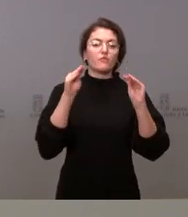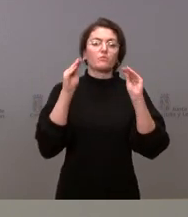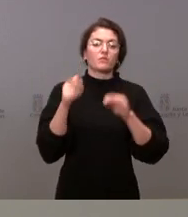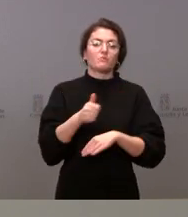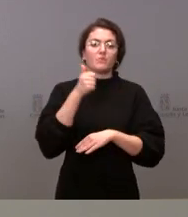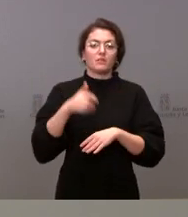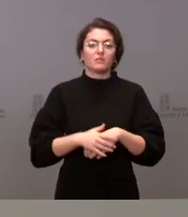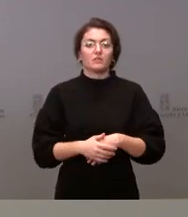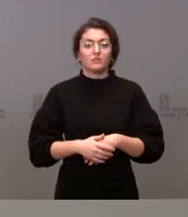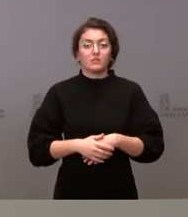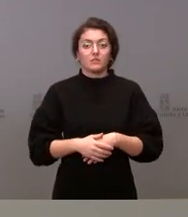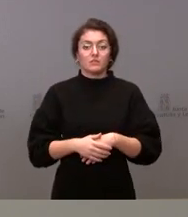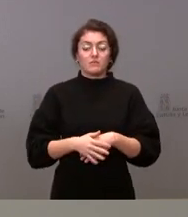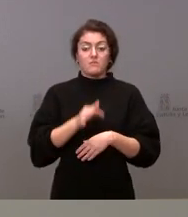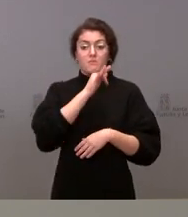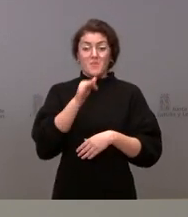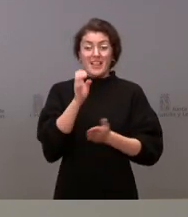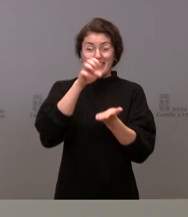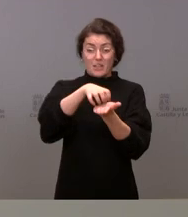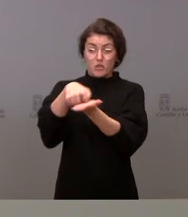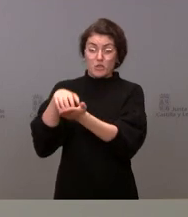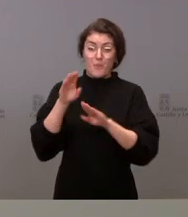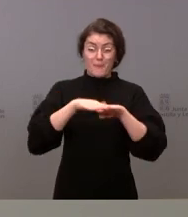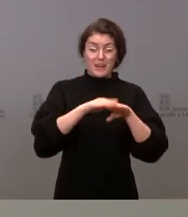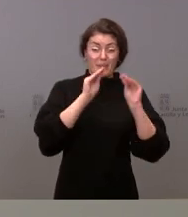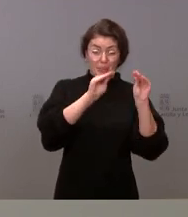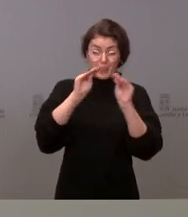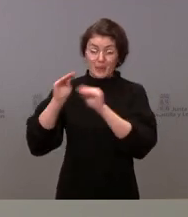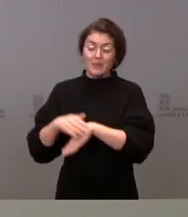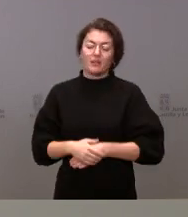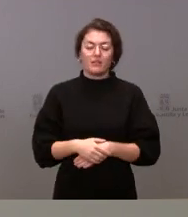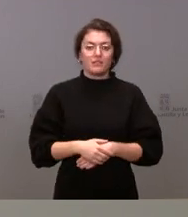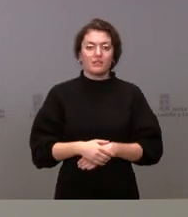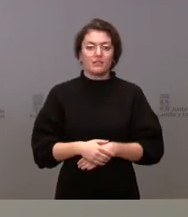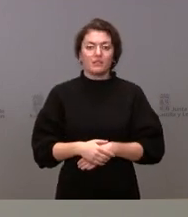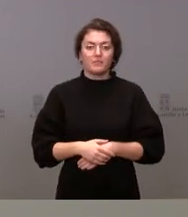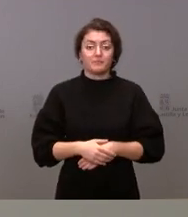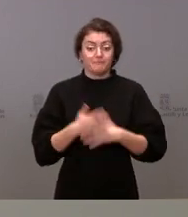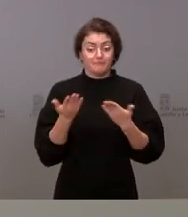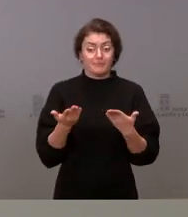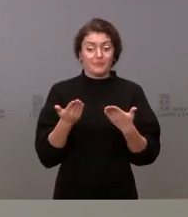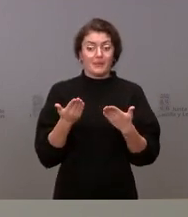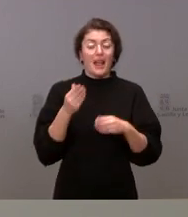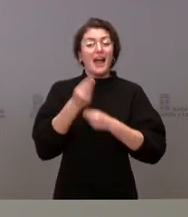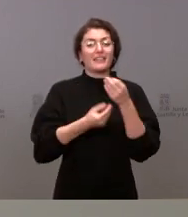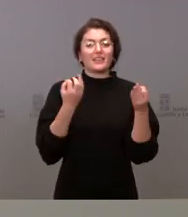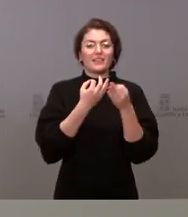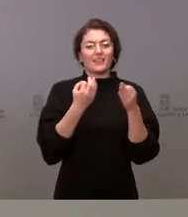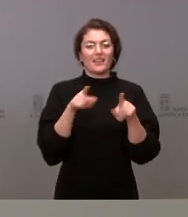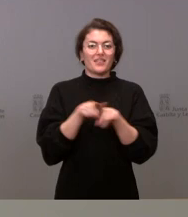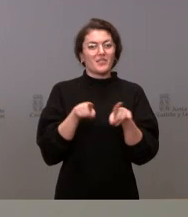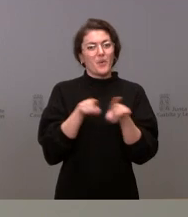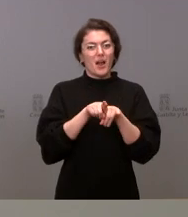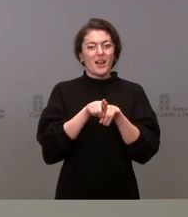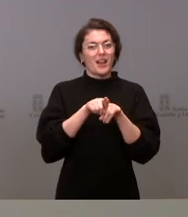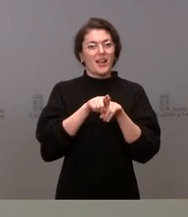necesitamos acreditar más sitios para la formación necesitamos y para ello también vamos a tener una política de incentivos de nuestros tutores para